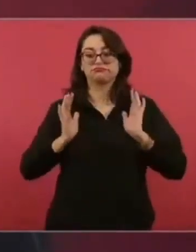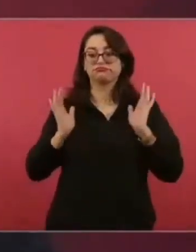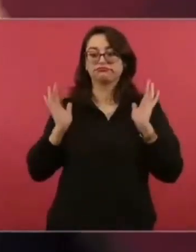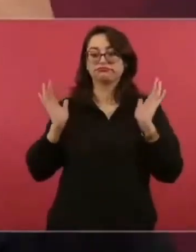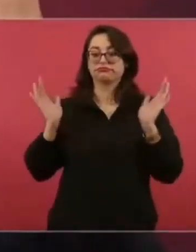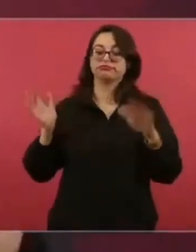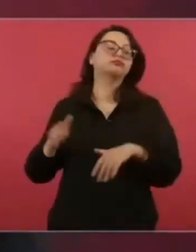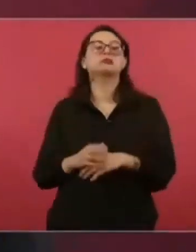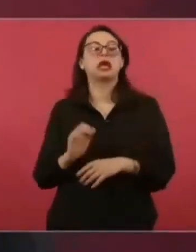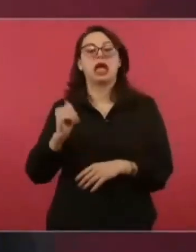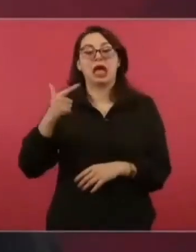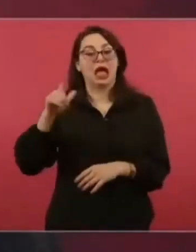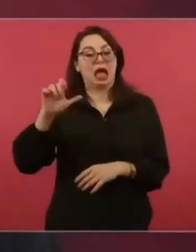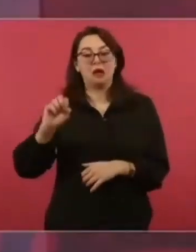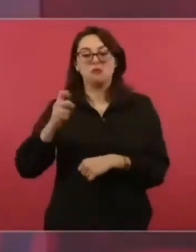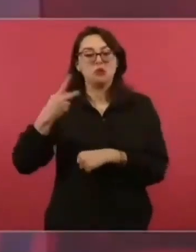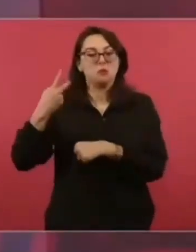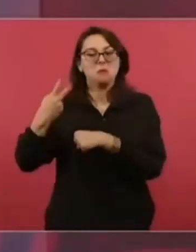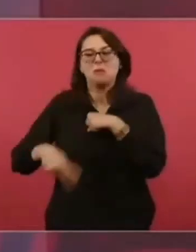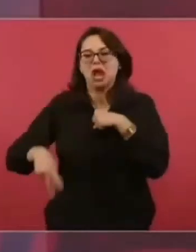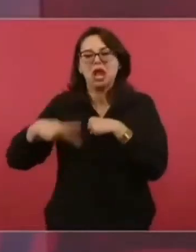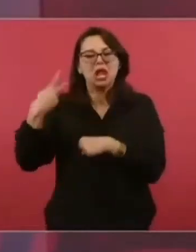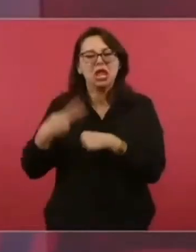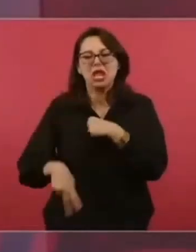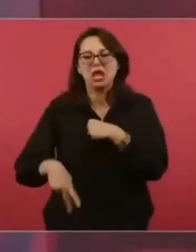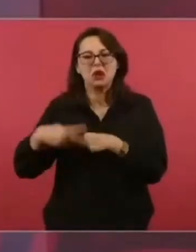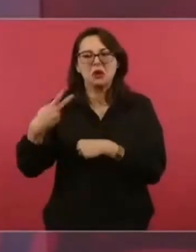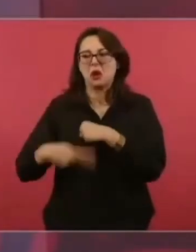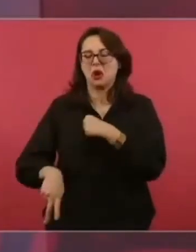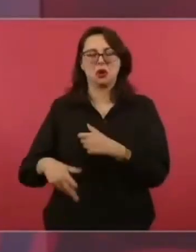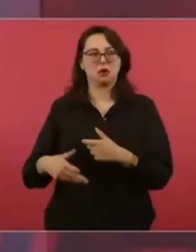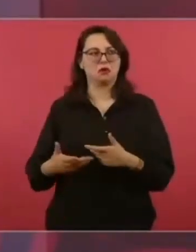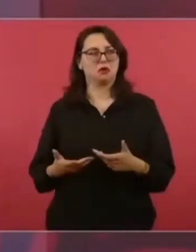López Obrador, un peligro para mí.